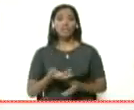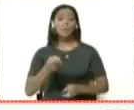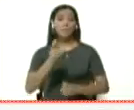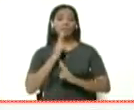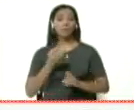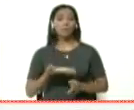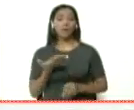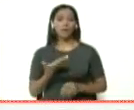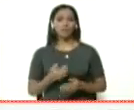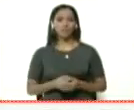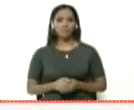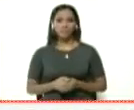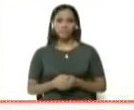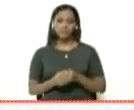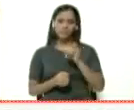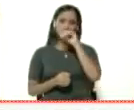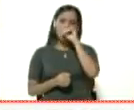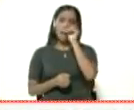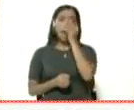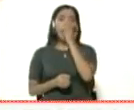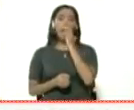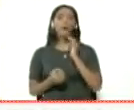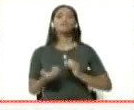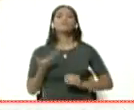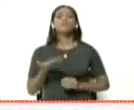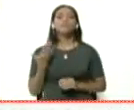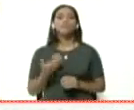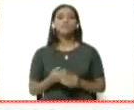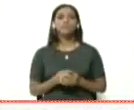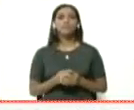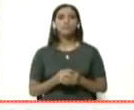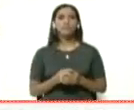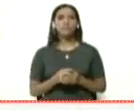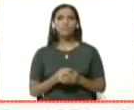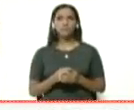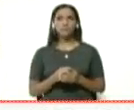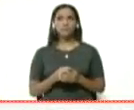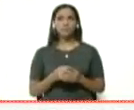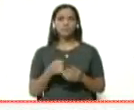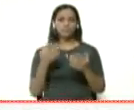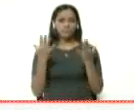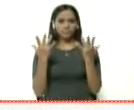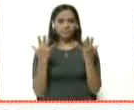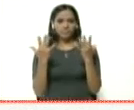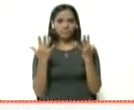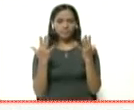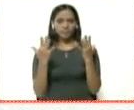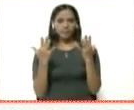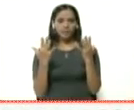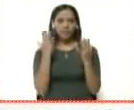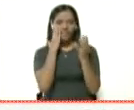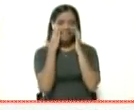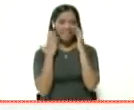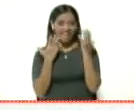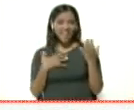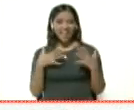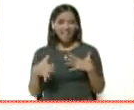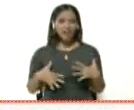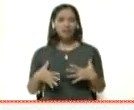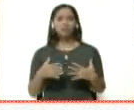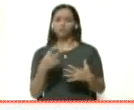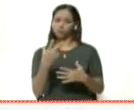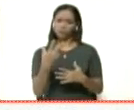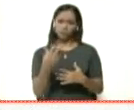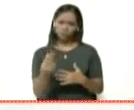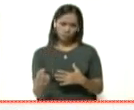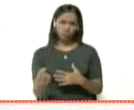tema aquí sobre todo es evitar tocarnos con las manos, que es uno de los mecanismos, de los dos mecanismos